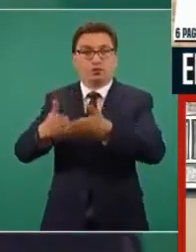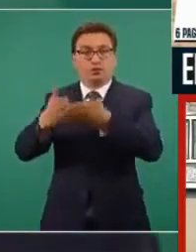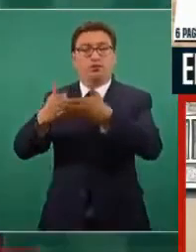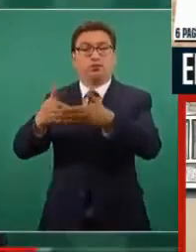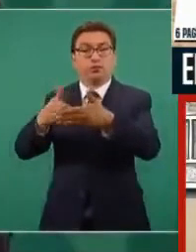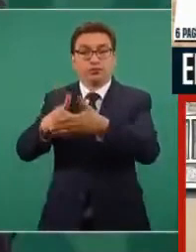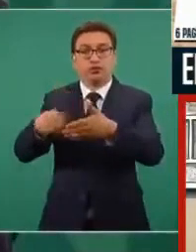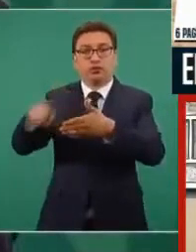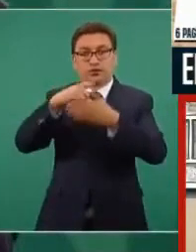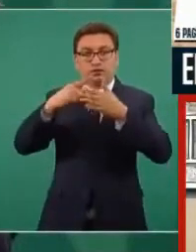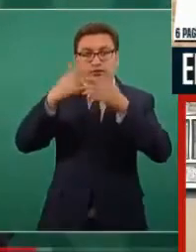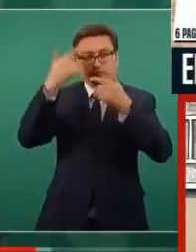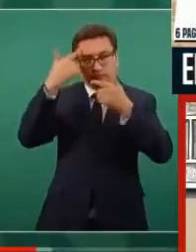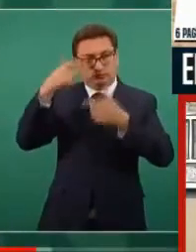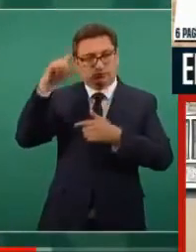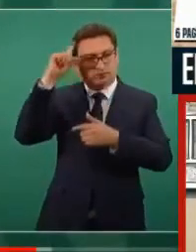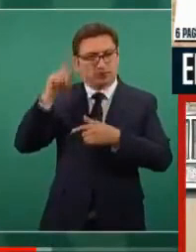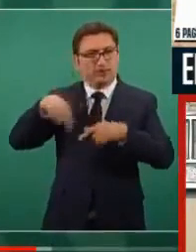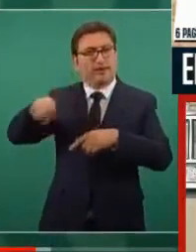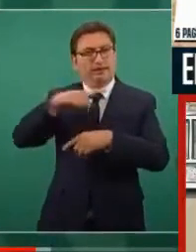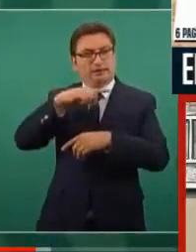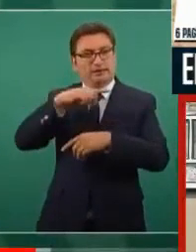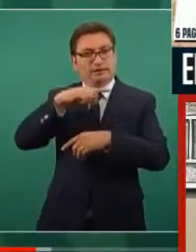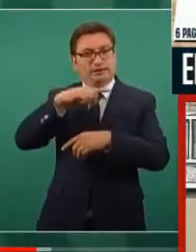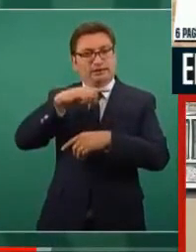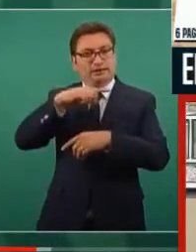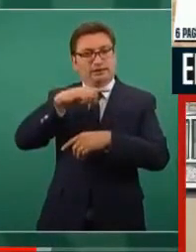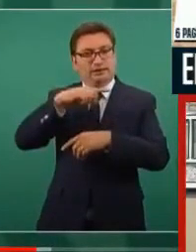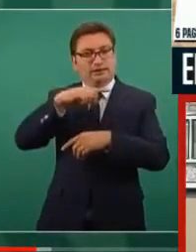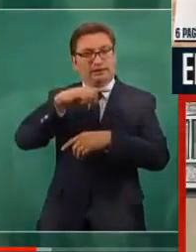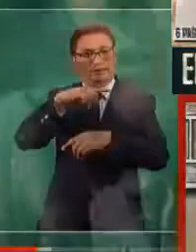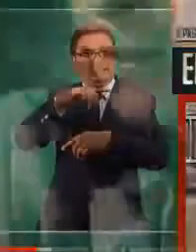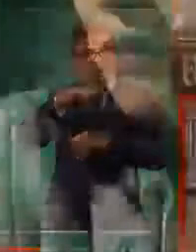van a estar a cargo de la Secretaría de Marina.